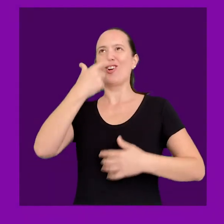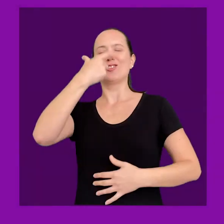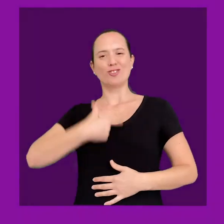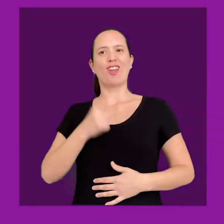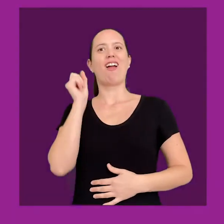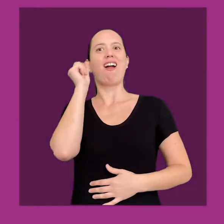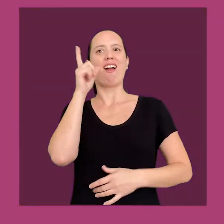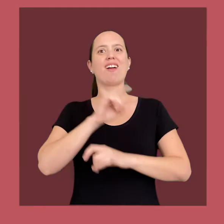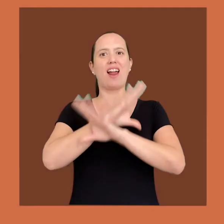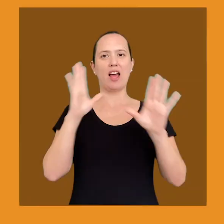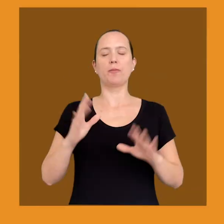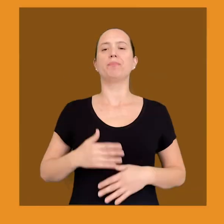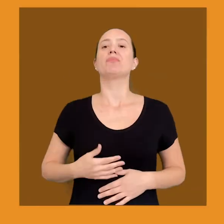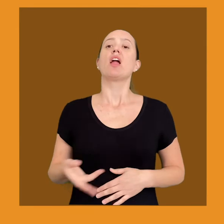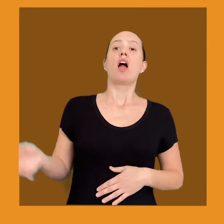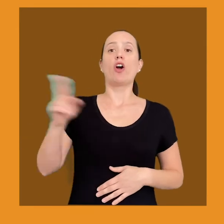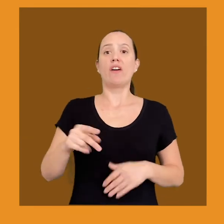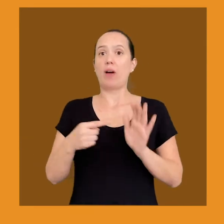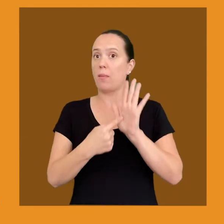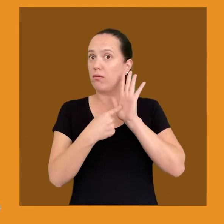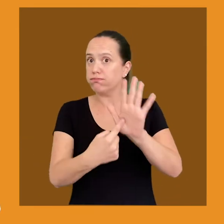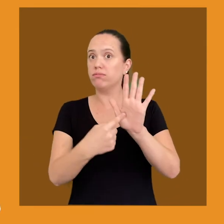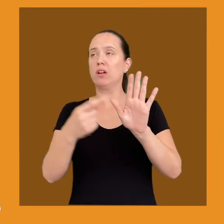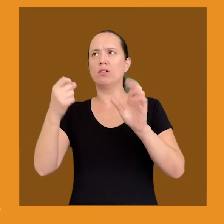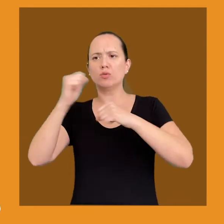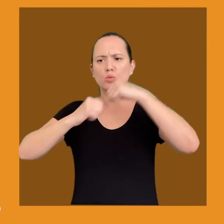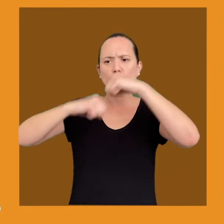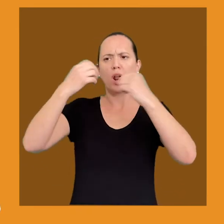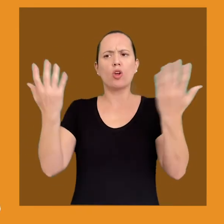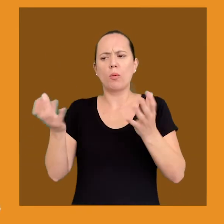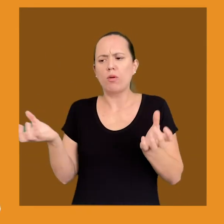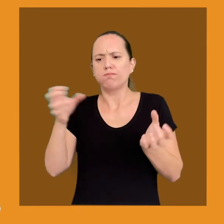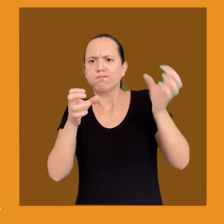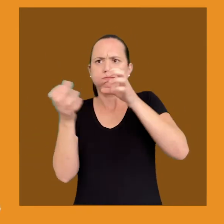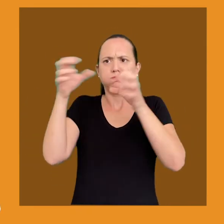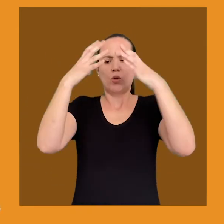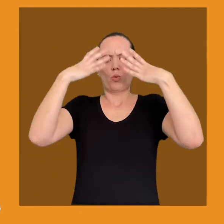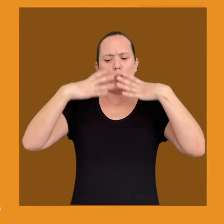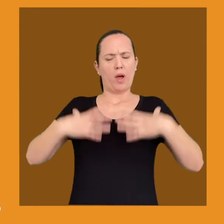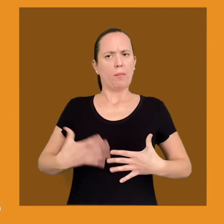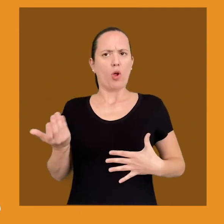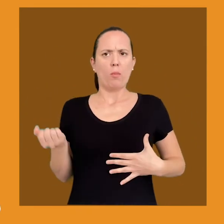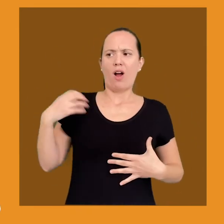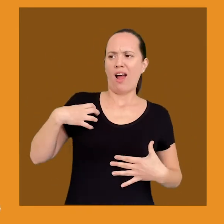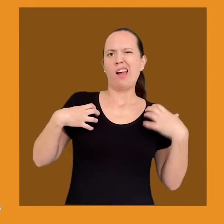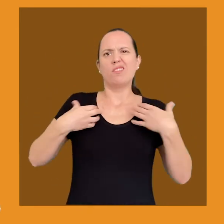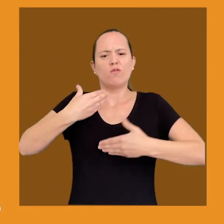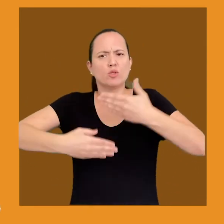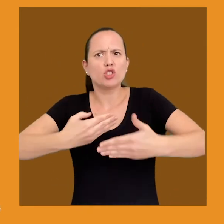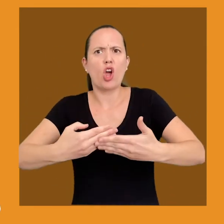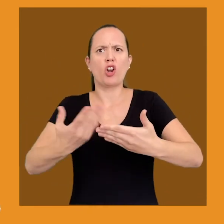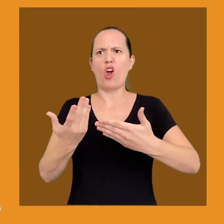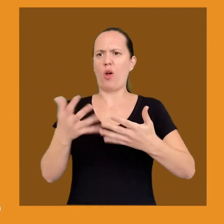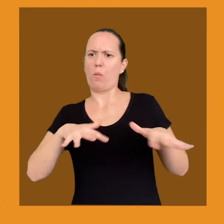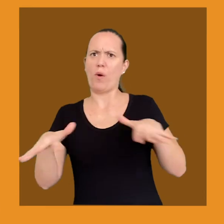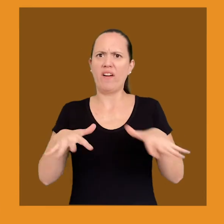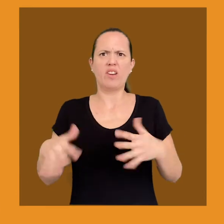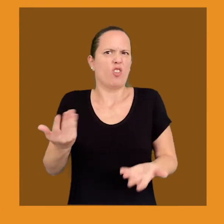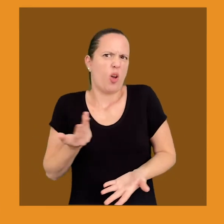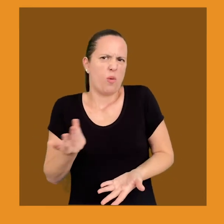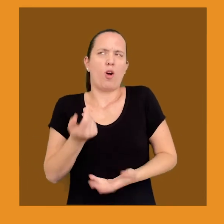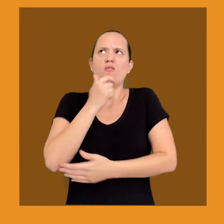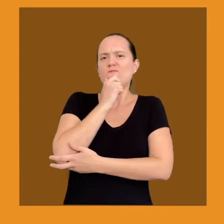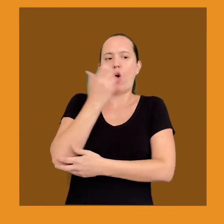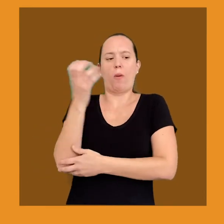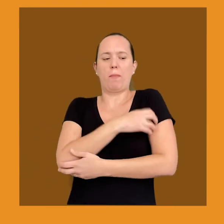somos. Reaprender a organizar el cuerpo conociendo su estructura, funcionalidad y movilidad como un